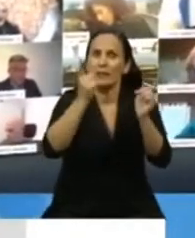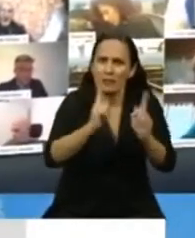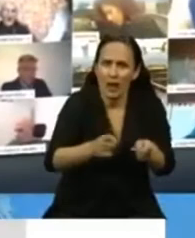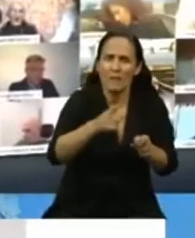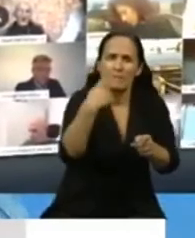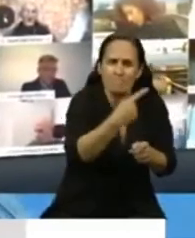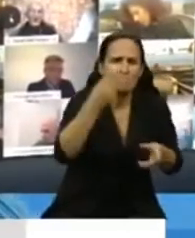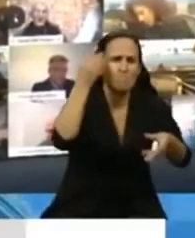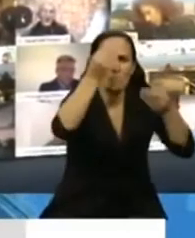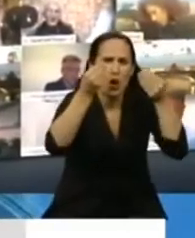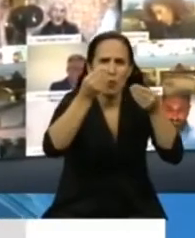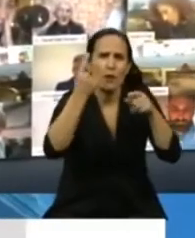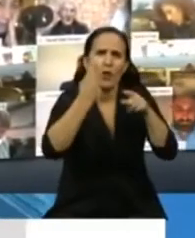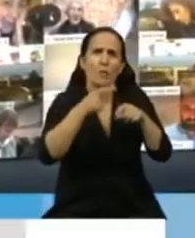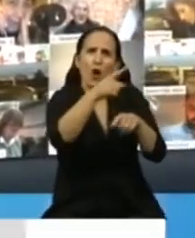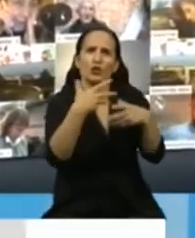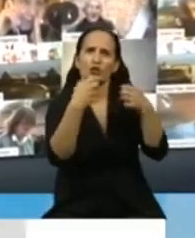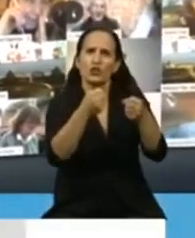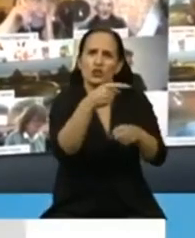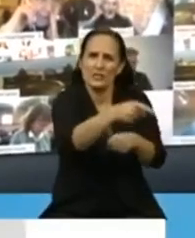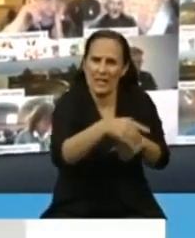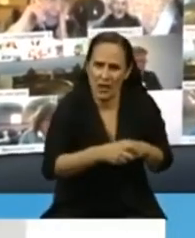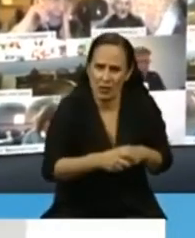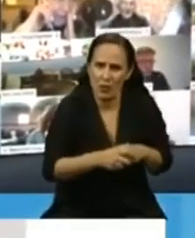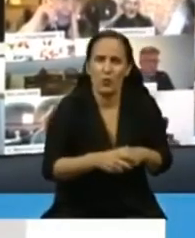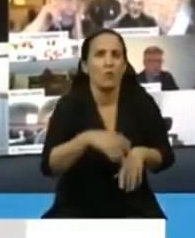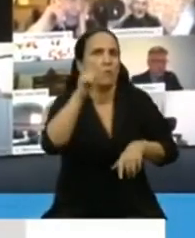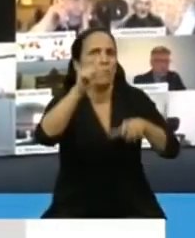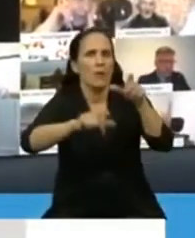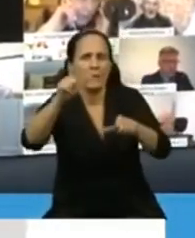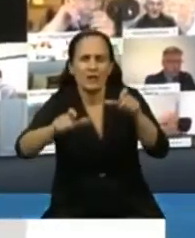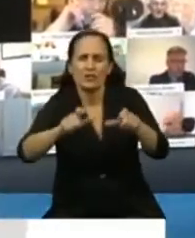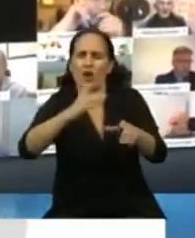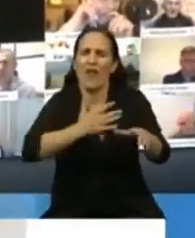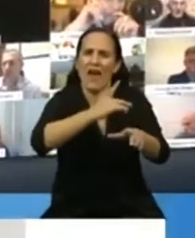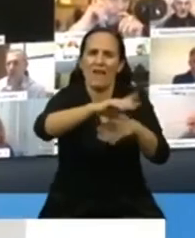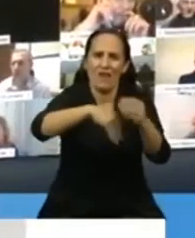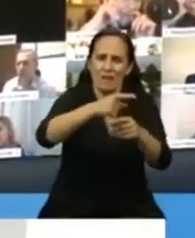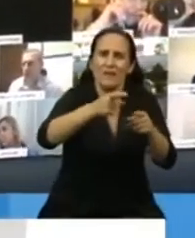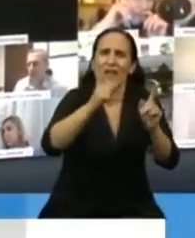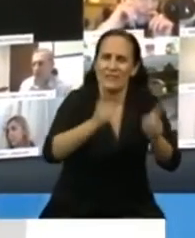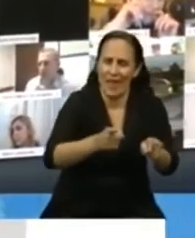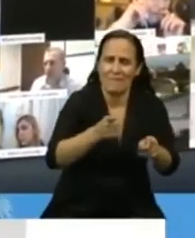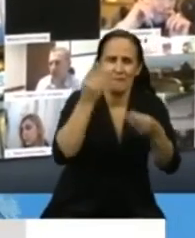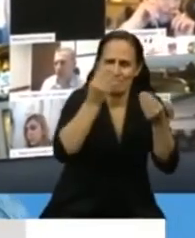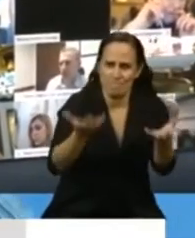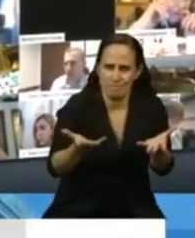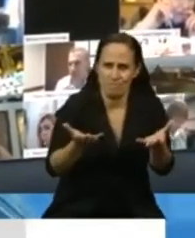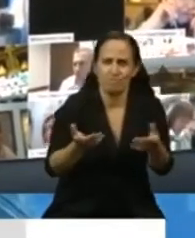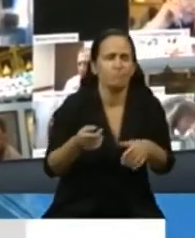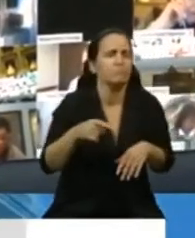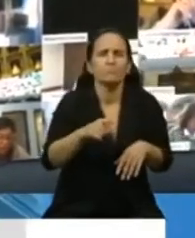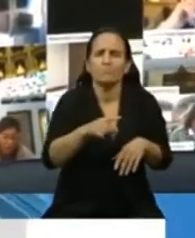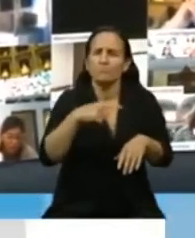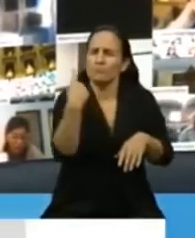Preocupados por su salud, la de sus seres queridos y créanme que están muy preocupados.